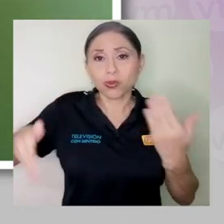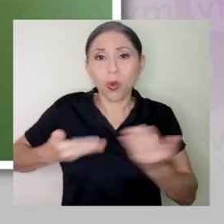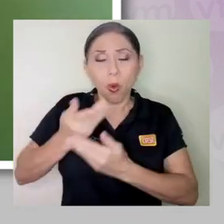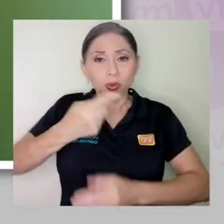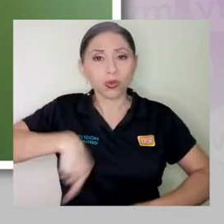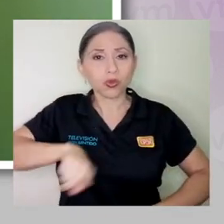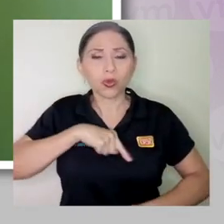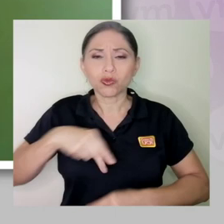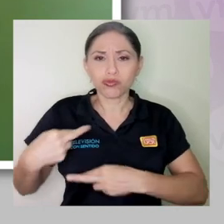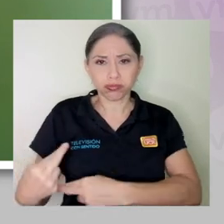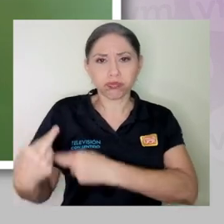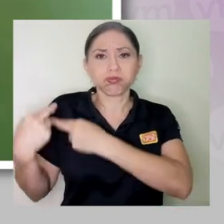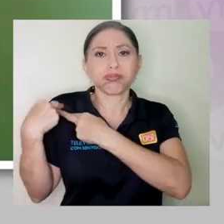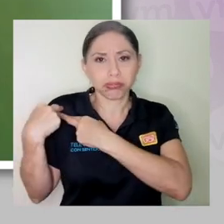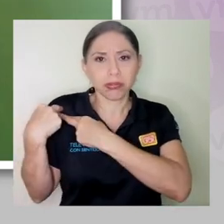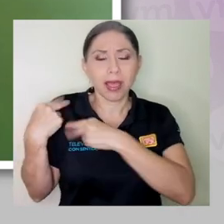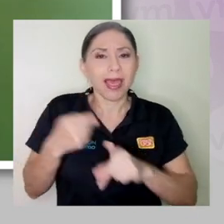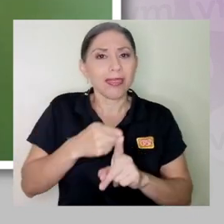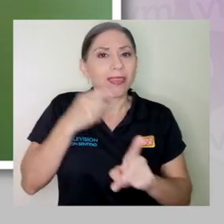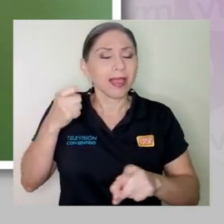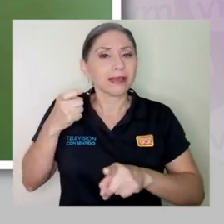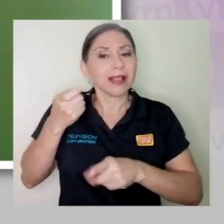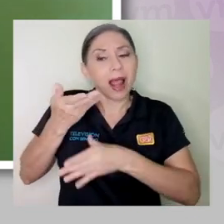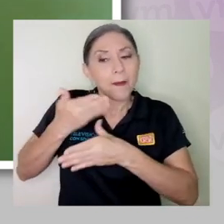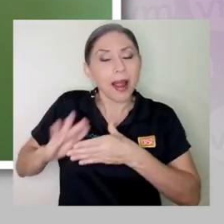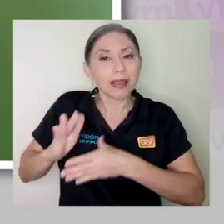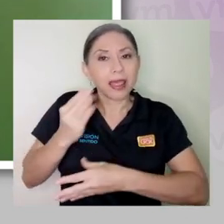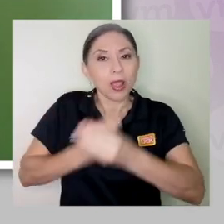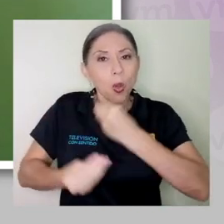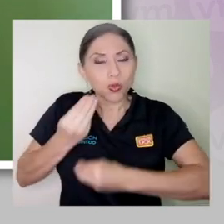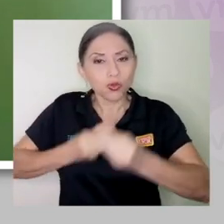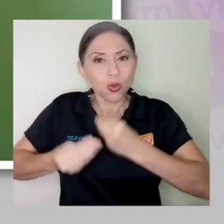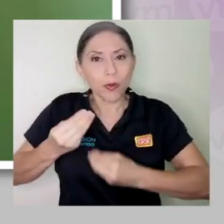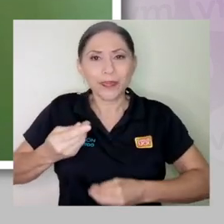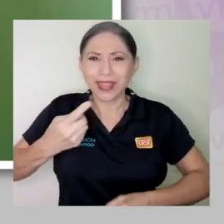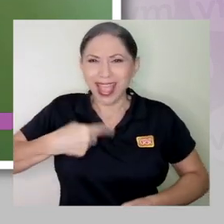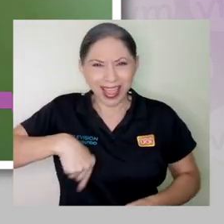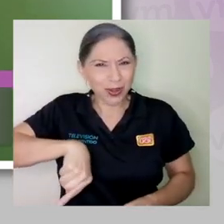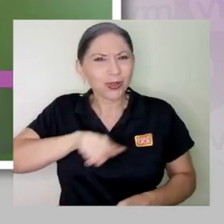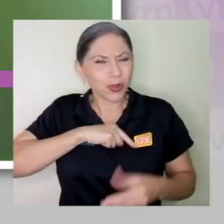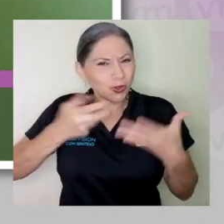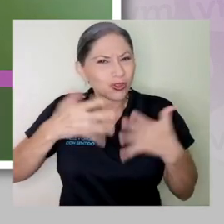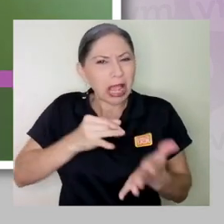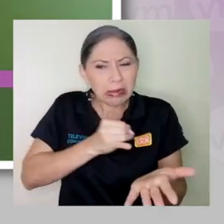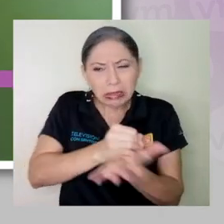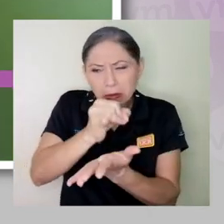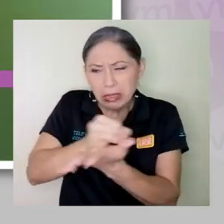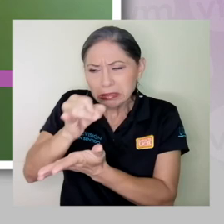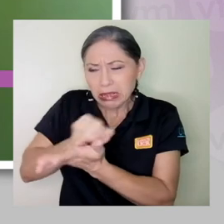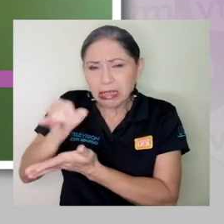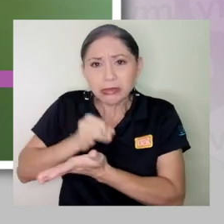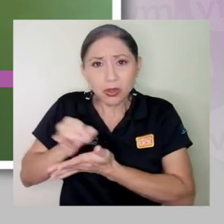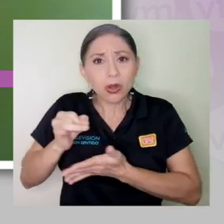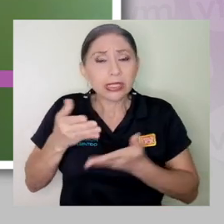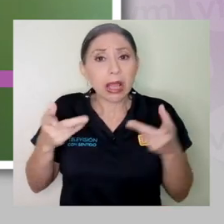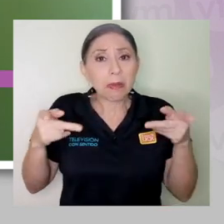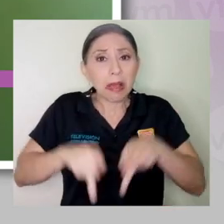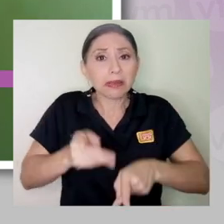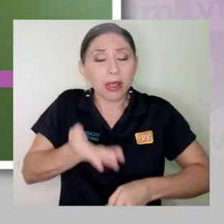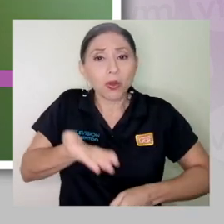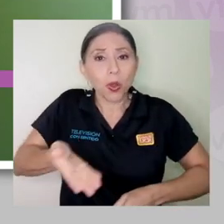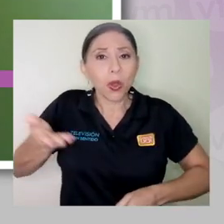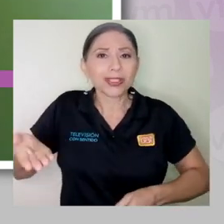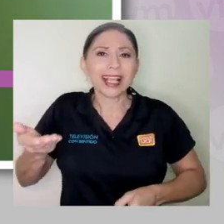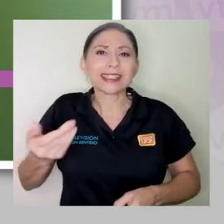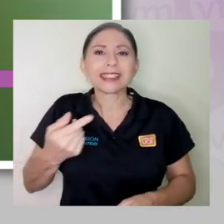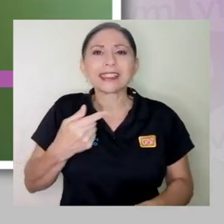parte de consumo. A nosotros, en diversas investigaciones, nos han pasado cosas que yo diría que nos desilusionan,